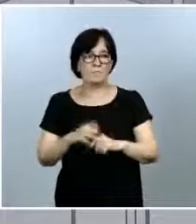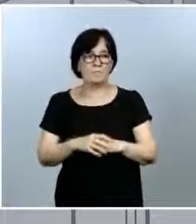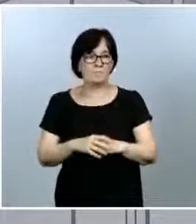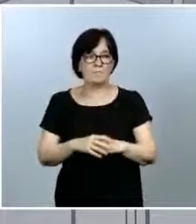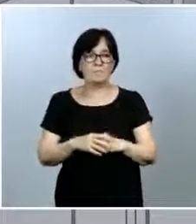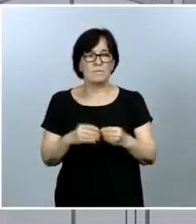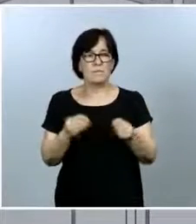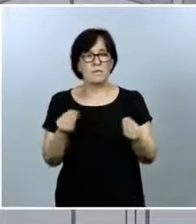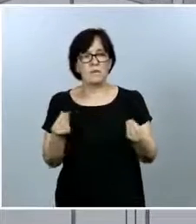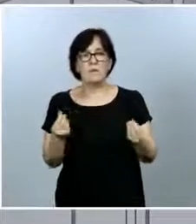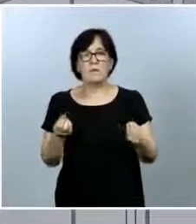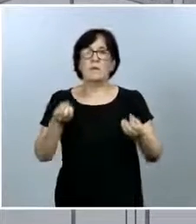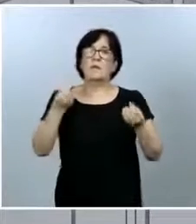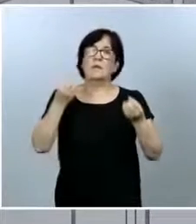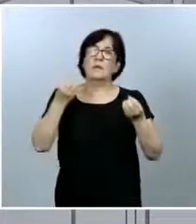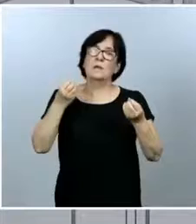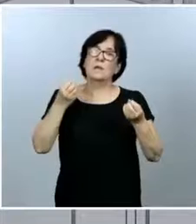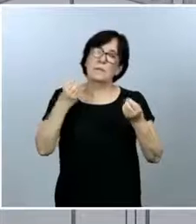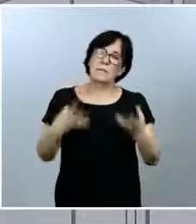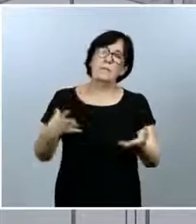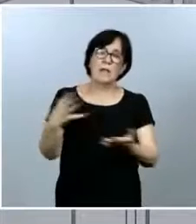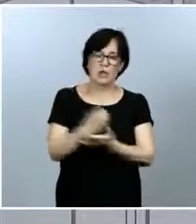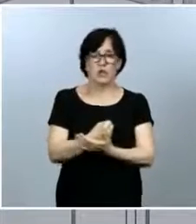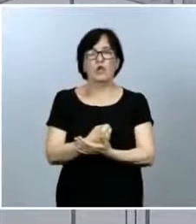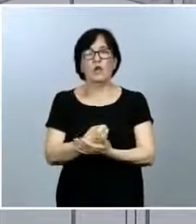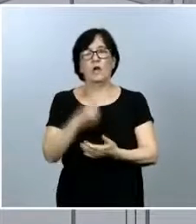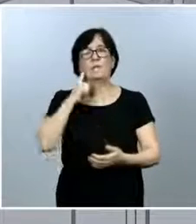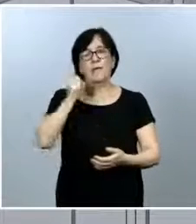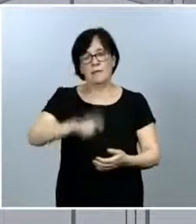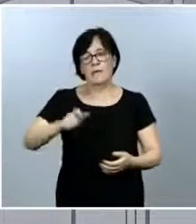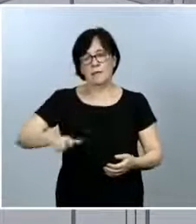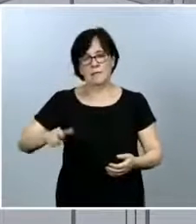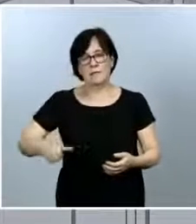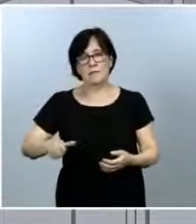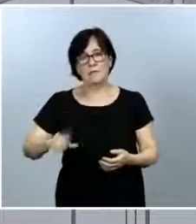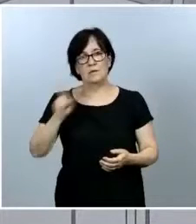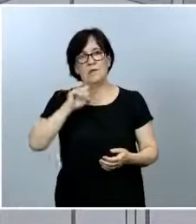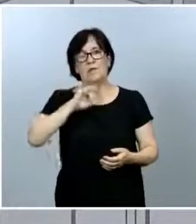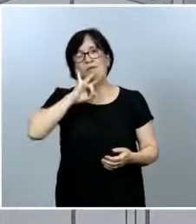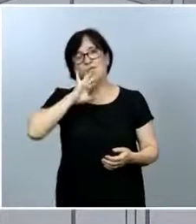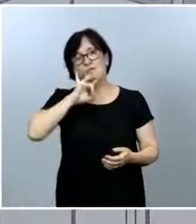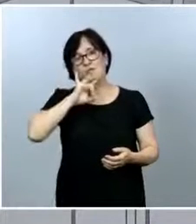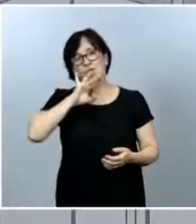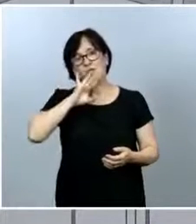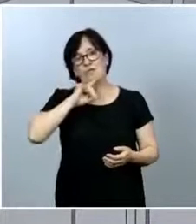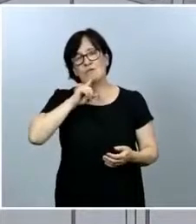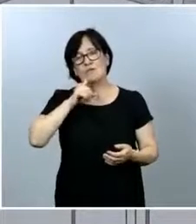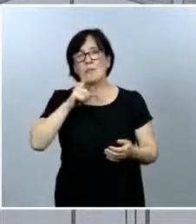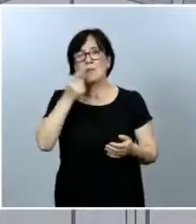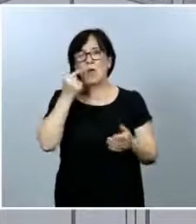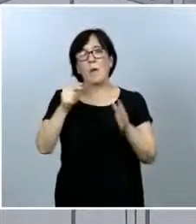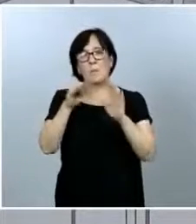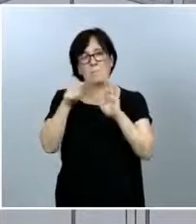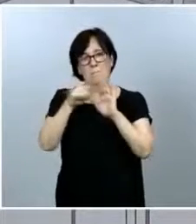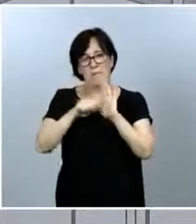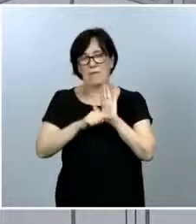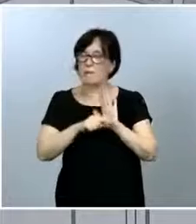está bien para todos hay obviamente gente que que no estará contenta con este tipo de medidas pero de nuevo lo digo